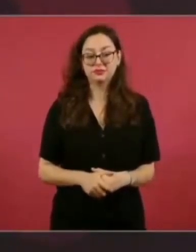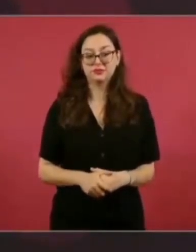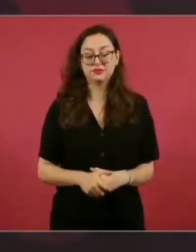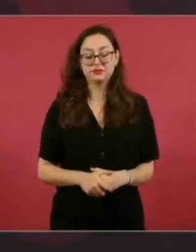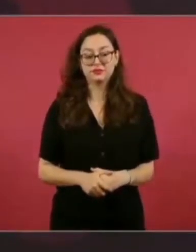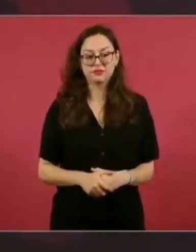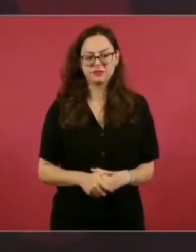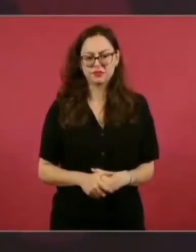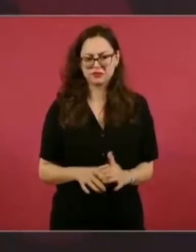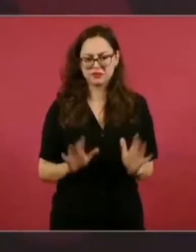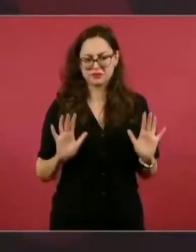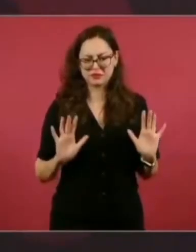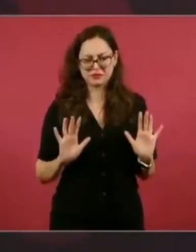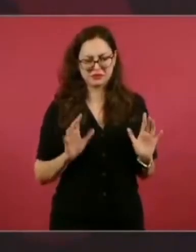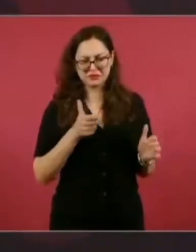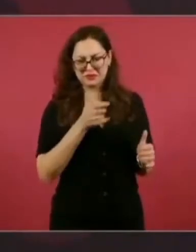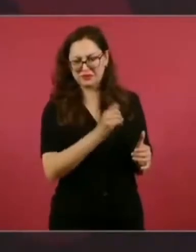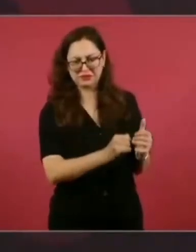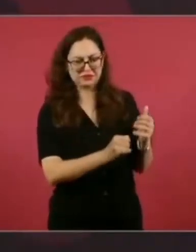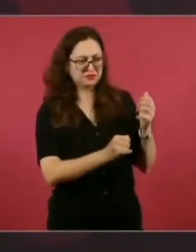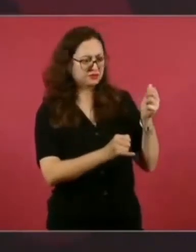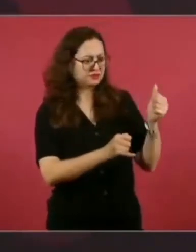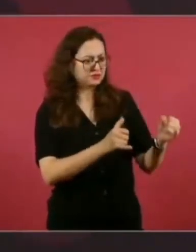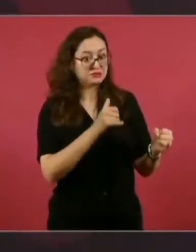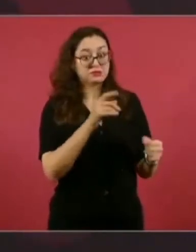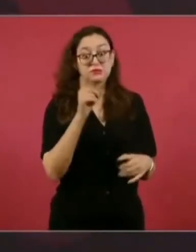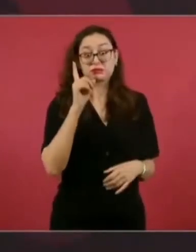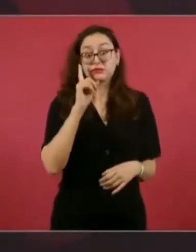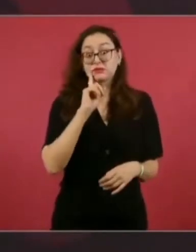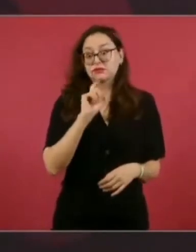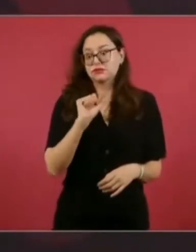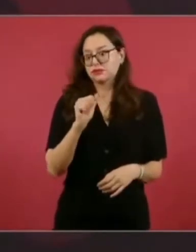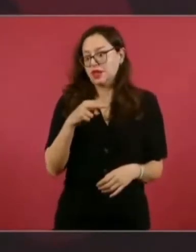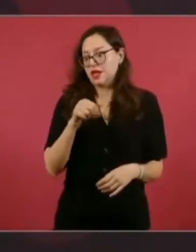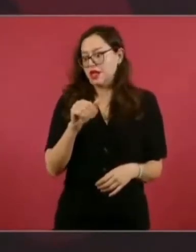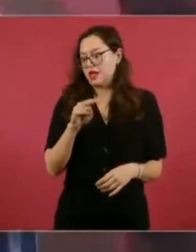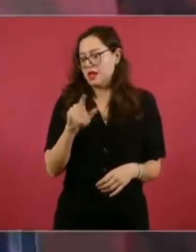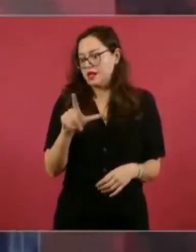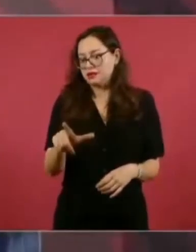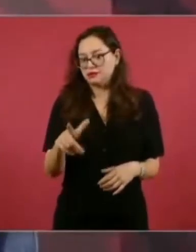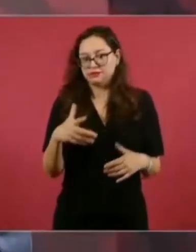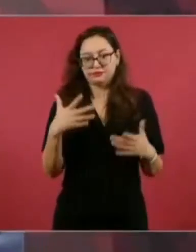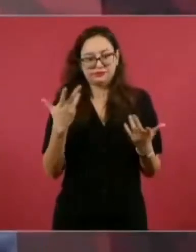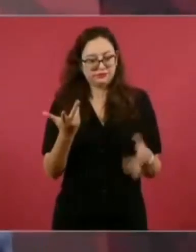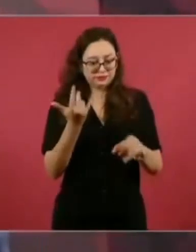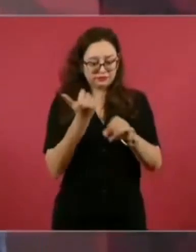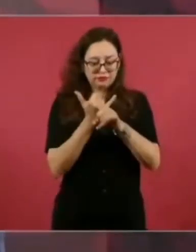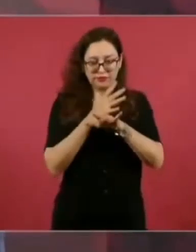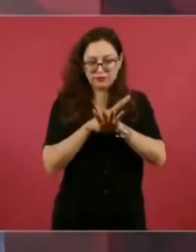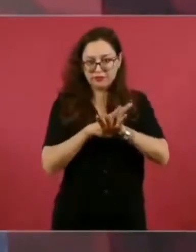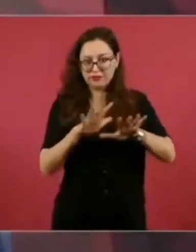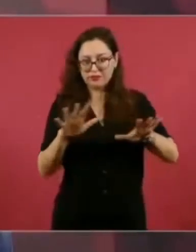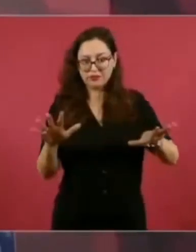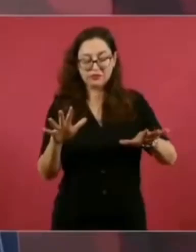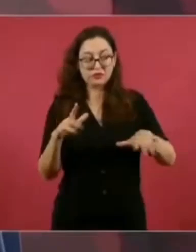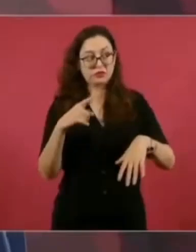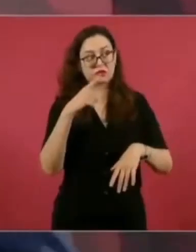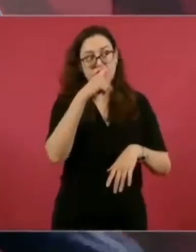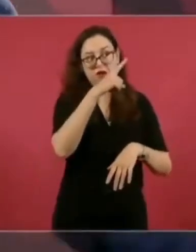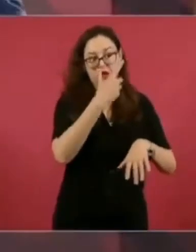Y así Anabel Hernández, con información de la DEA,